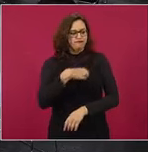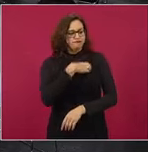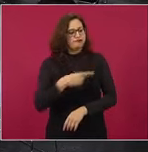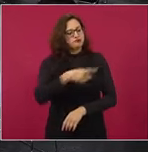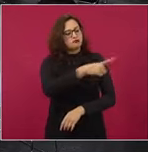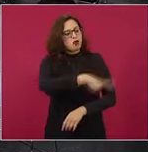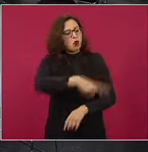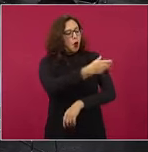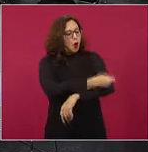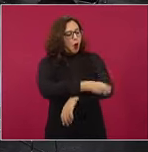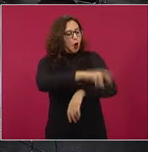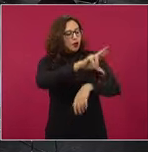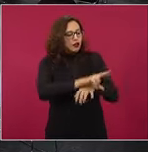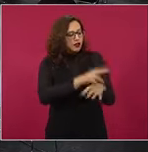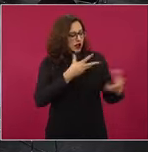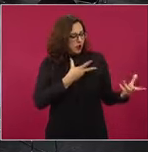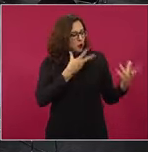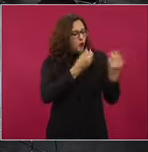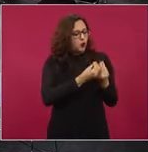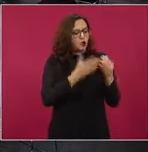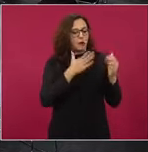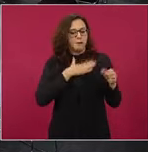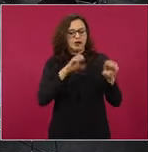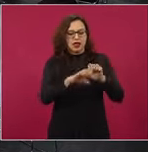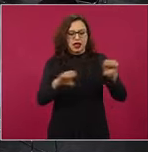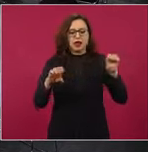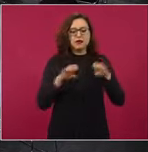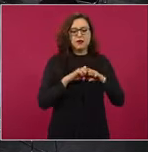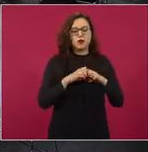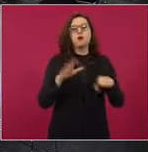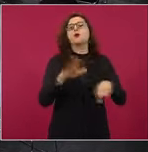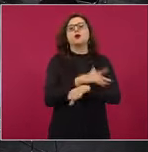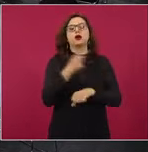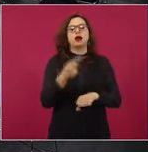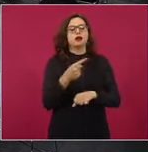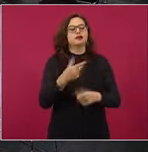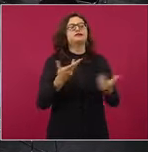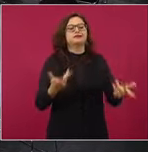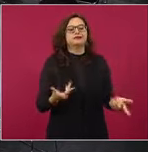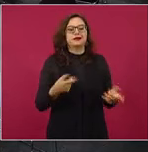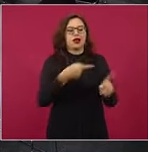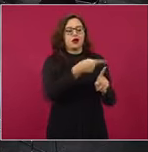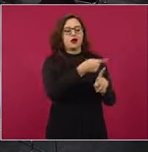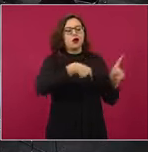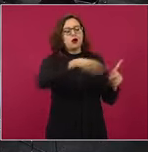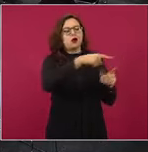porque este es parte del acuerdo, del pacto con el pueblo,